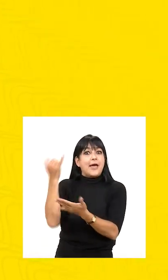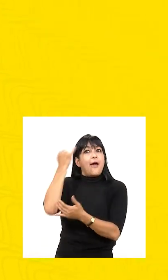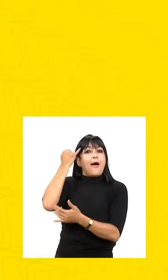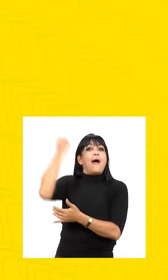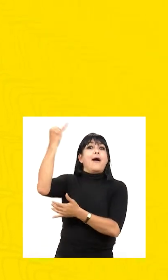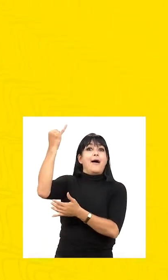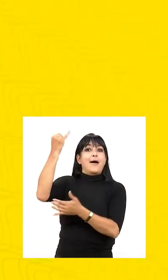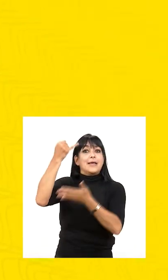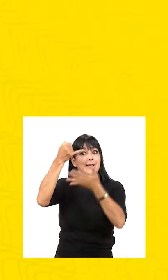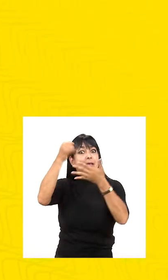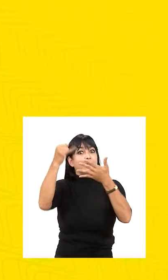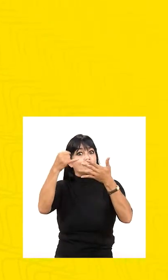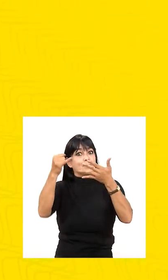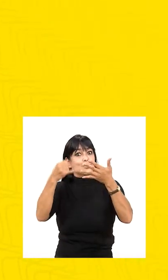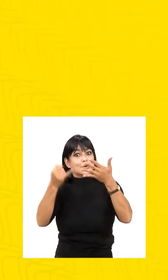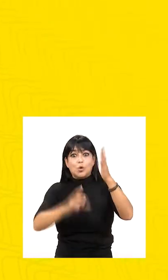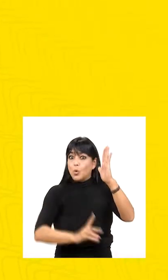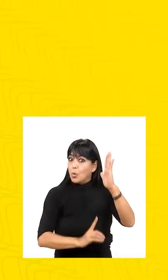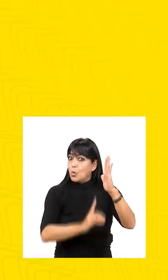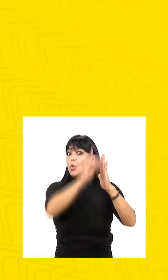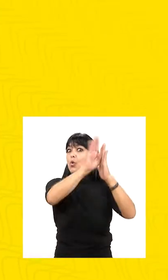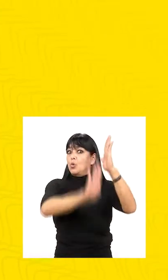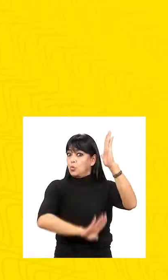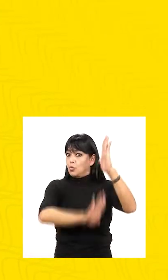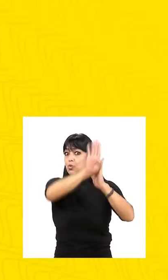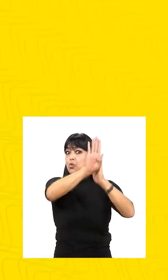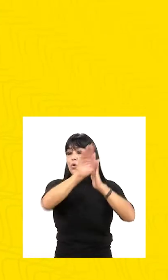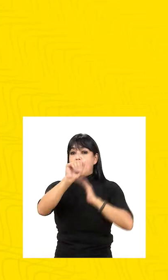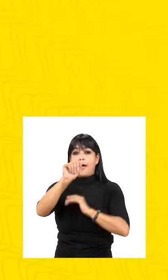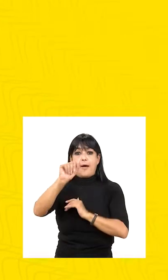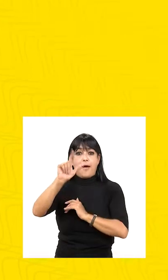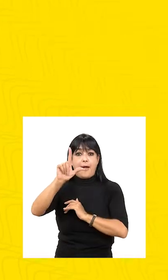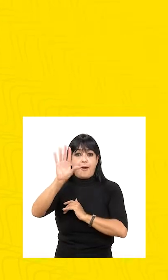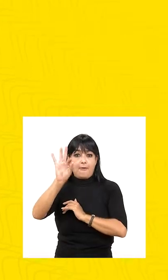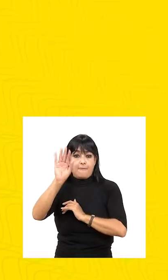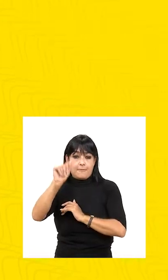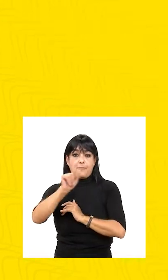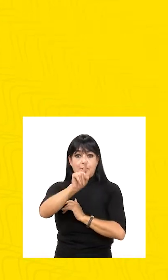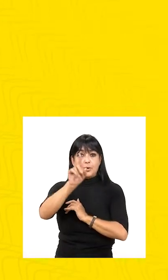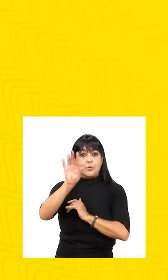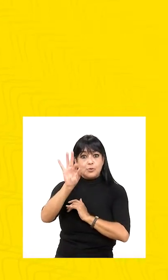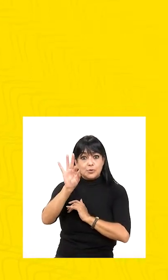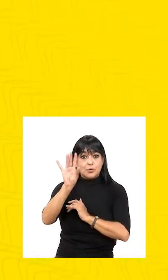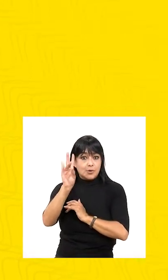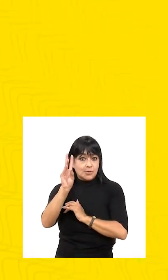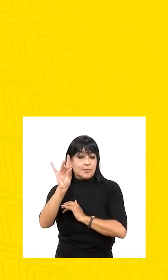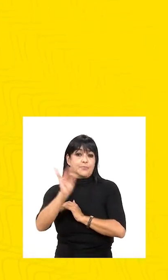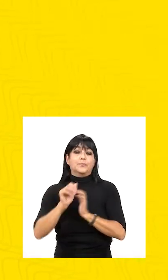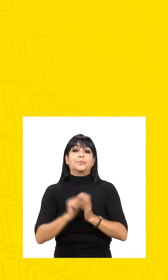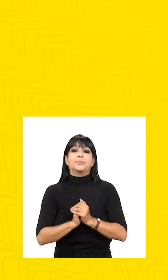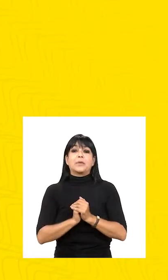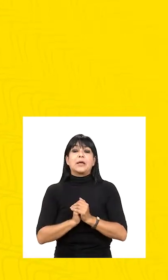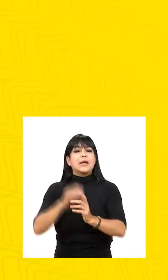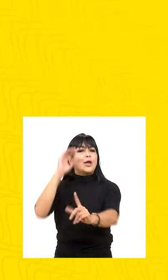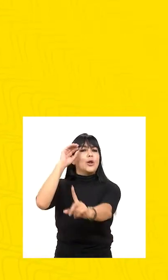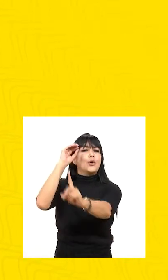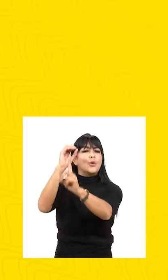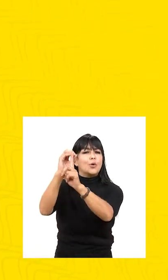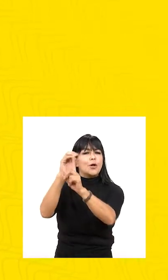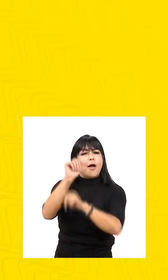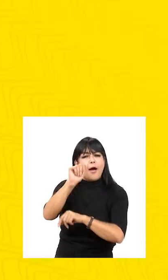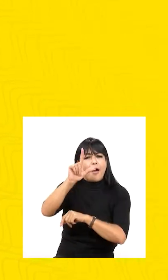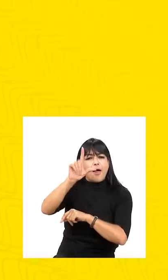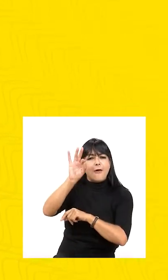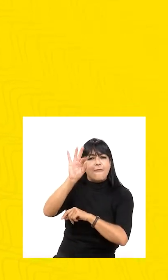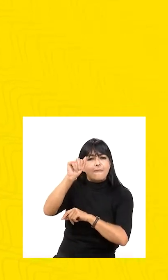Agencia de Proyectos de Investigación Avanzada, ARPA, en 1969. ARPANET El